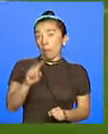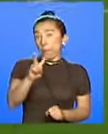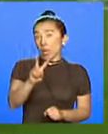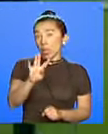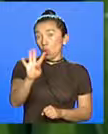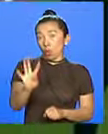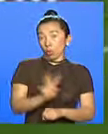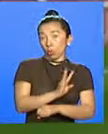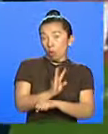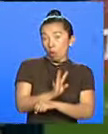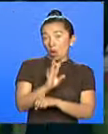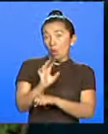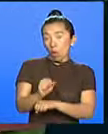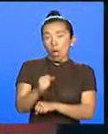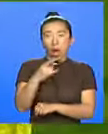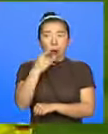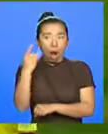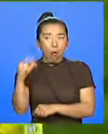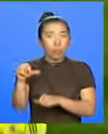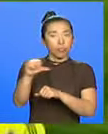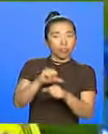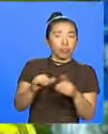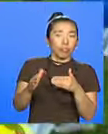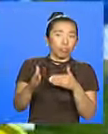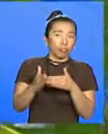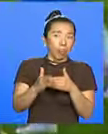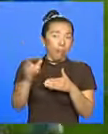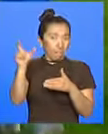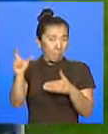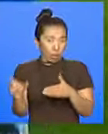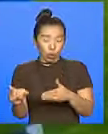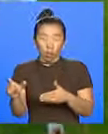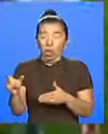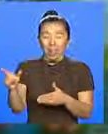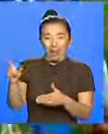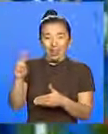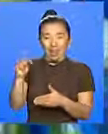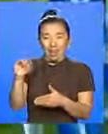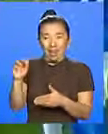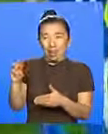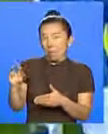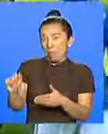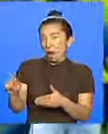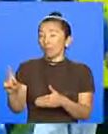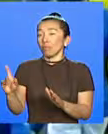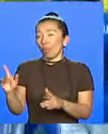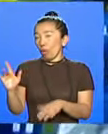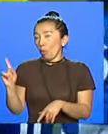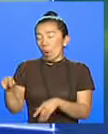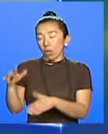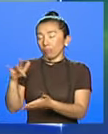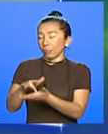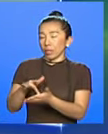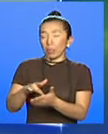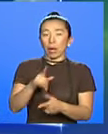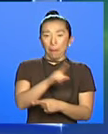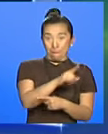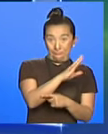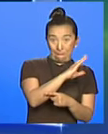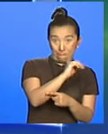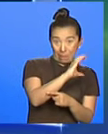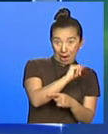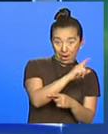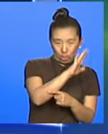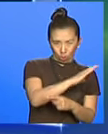suspensión, que deja fuera de la Copa América al 10 del equipo de Dunga. El delantero colombiano Carlos Baca también fue sancionado. Al jugador de la